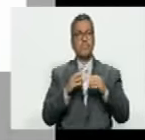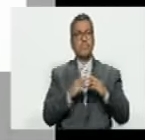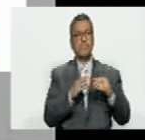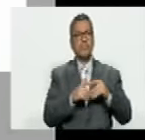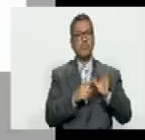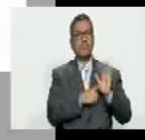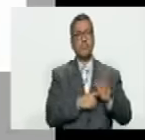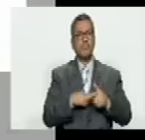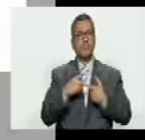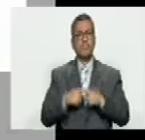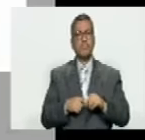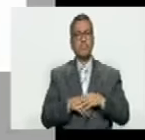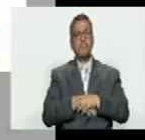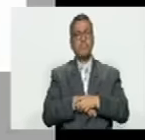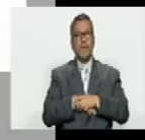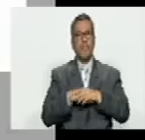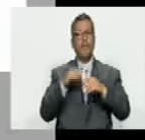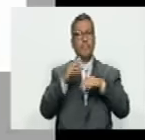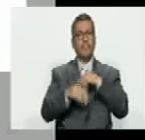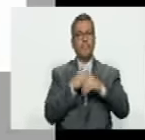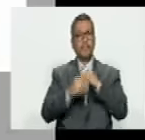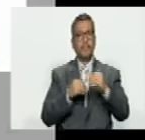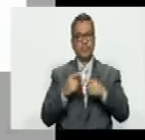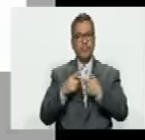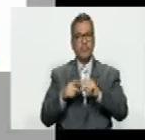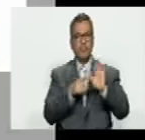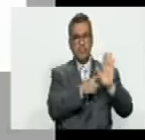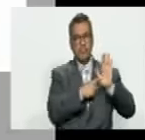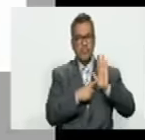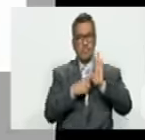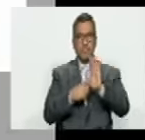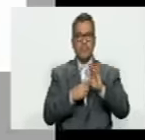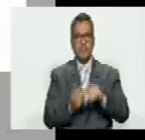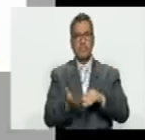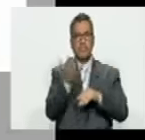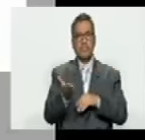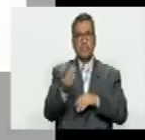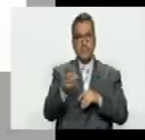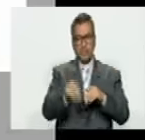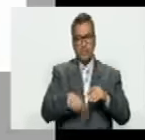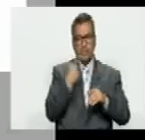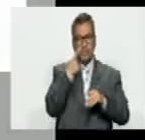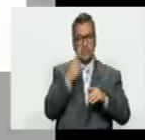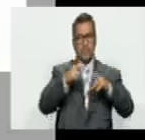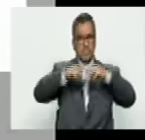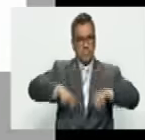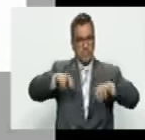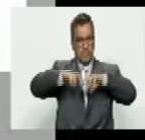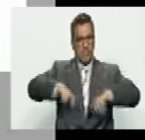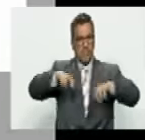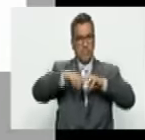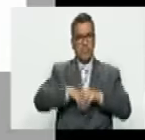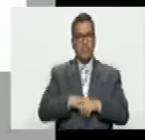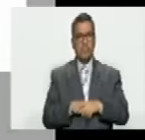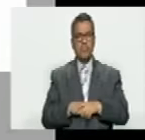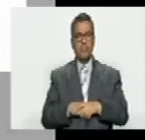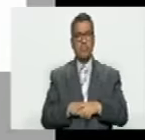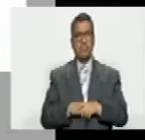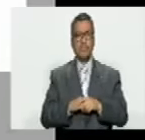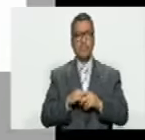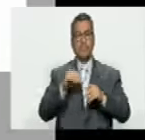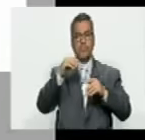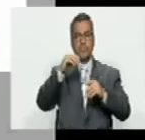verdad de la oposición y aquí aparece en la siguiente lámina un instituto que me importa mucho si ustedes pudieran investigarlo se llama